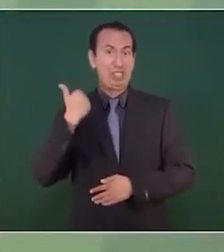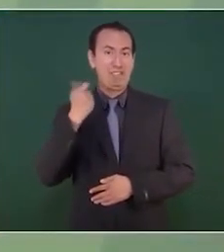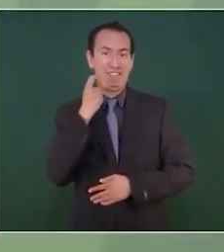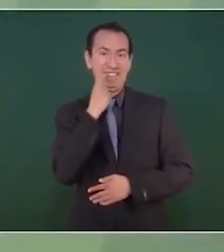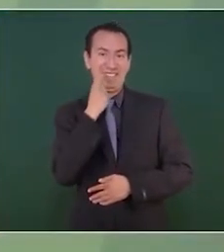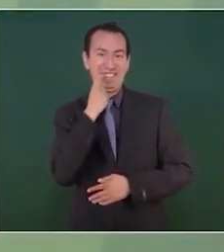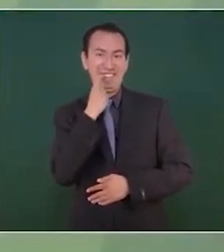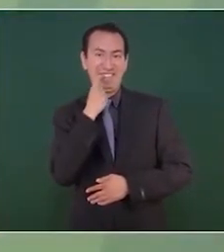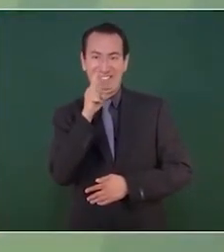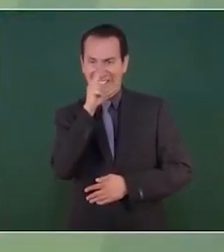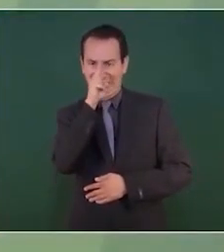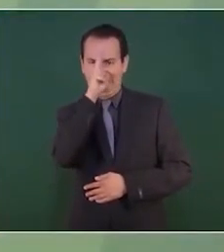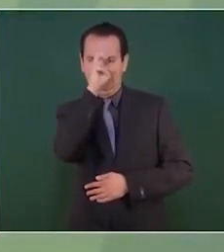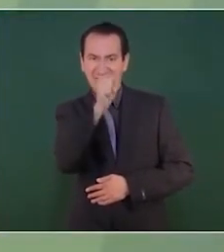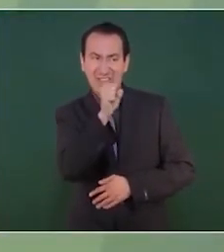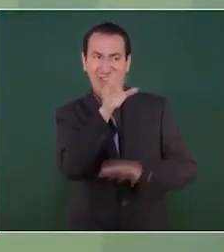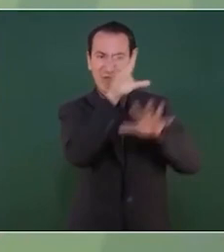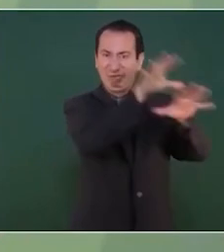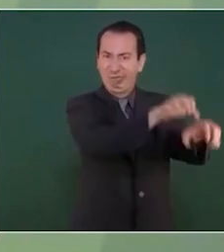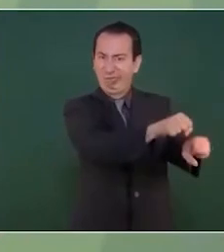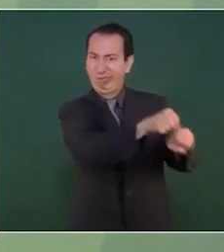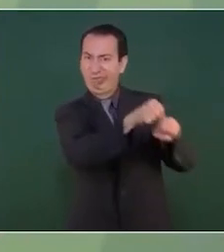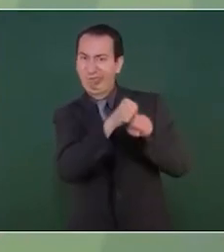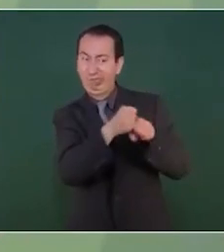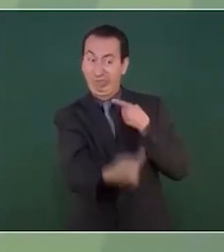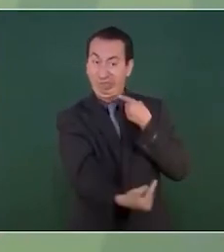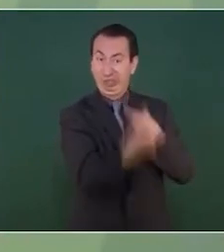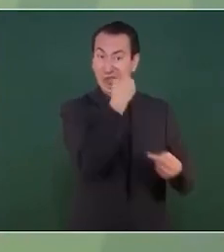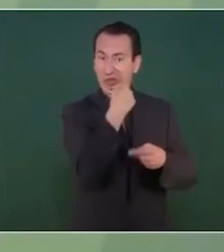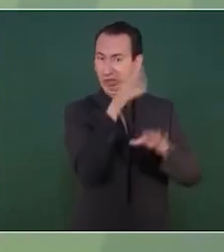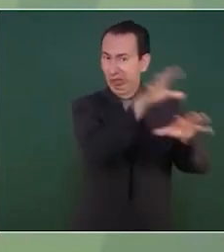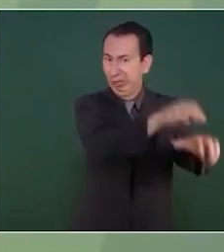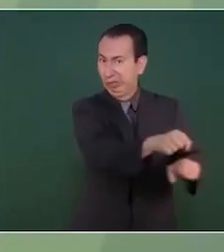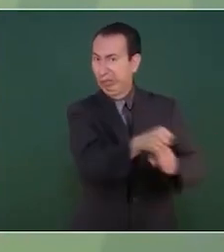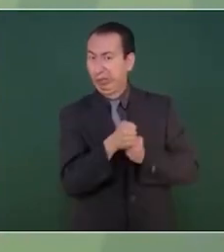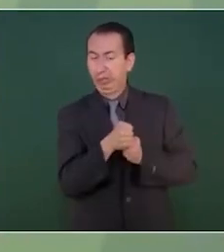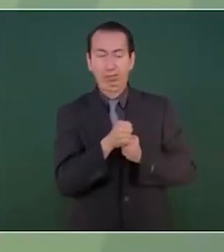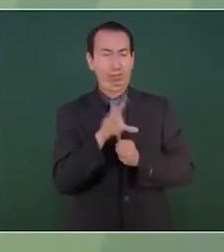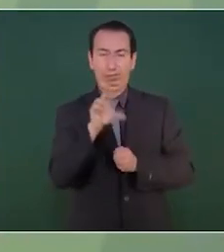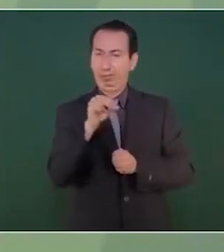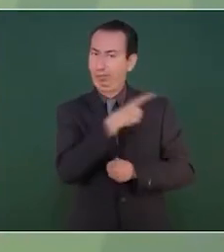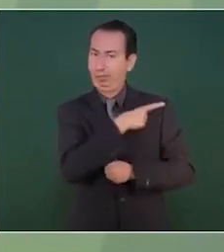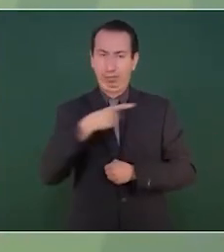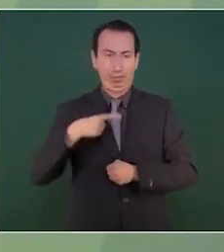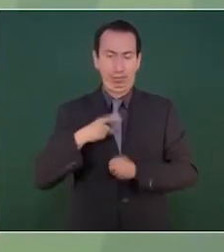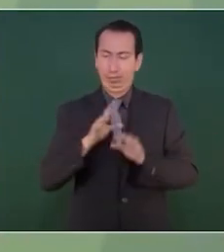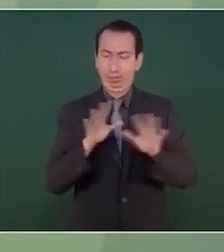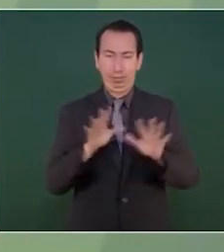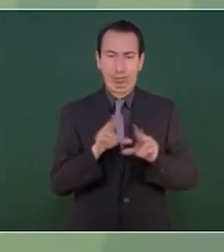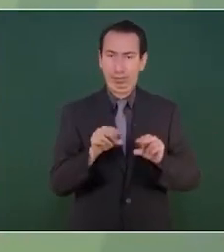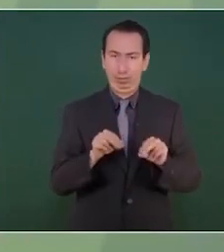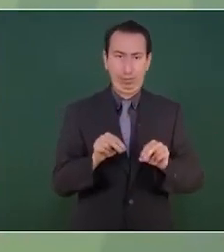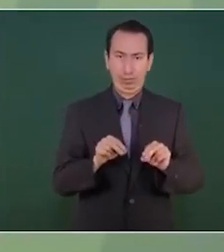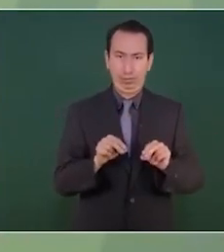venganzas políticas entonces nosotros no estamos